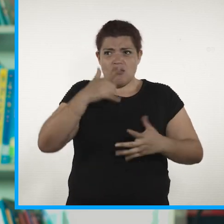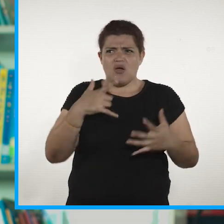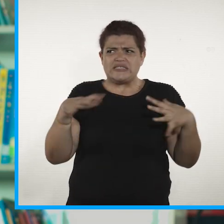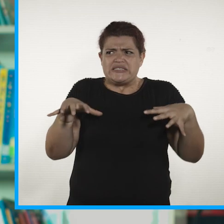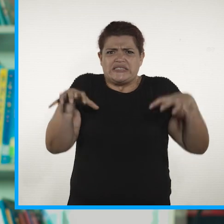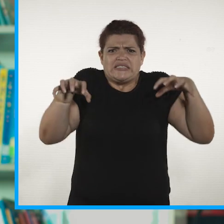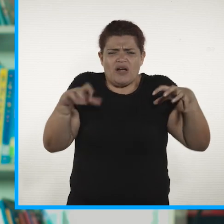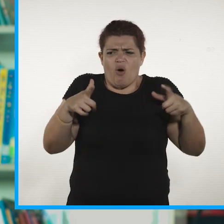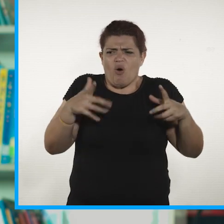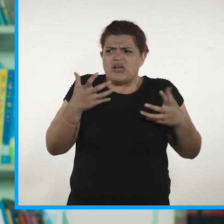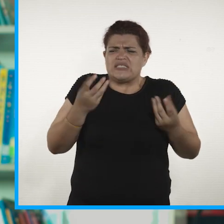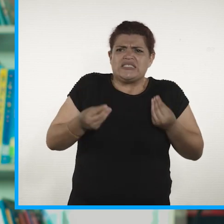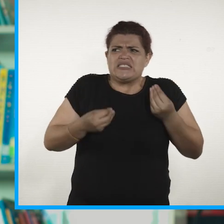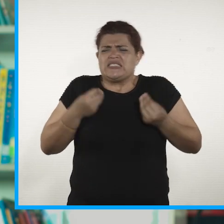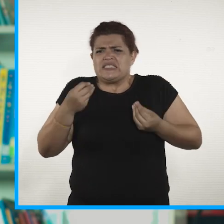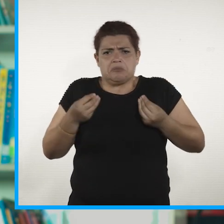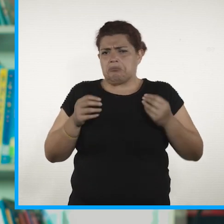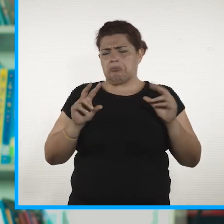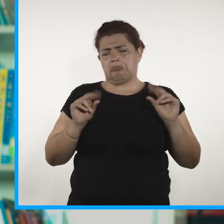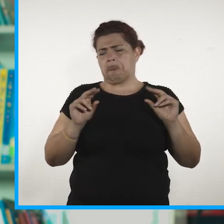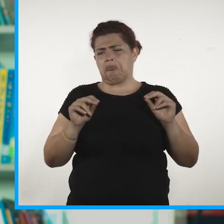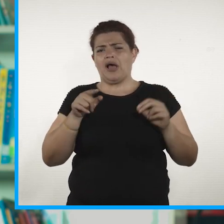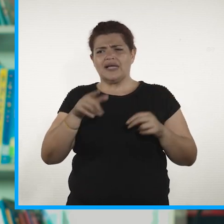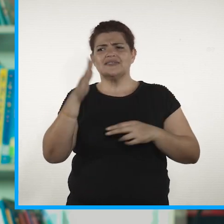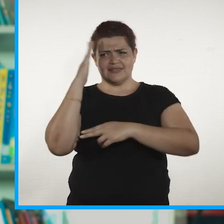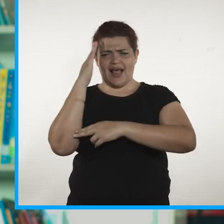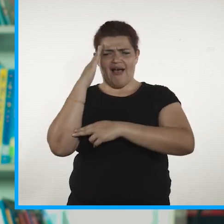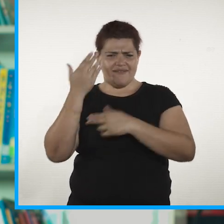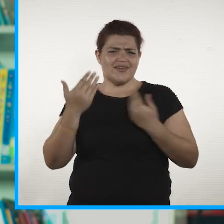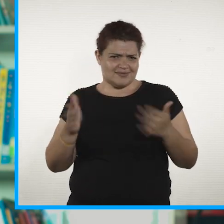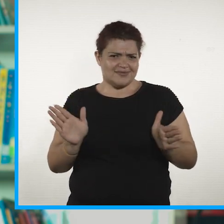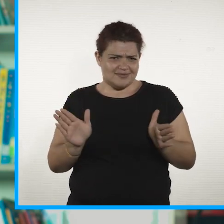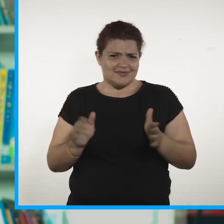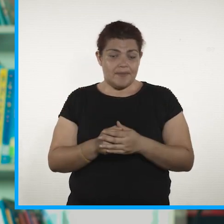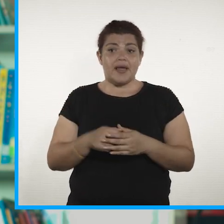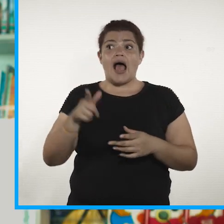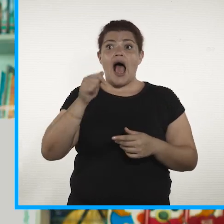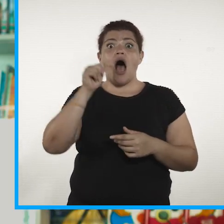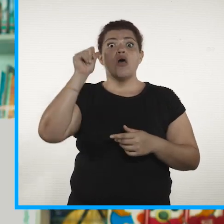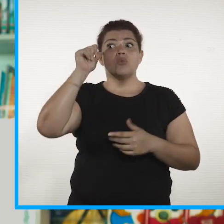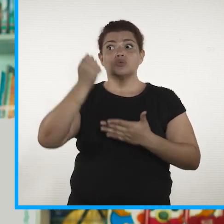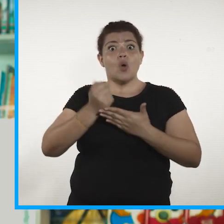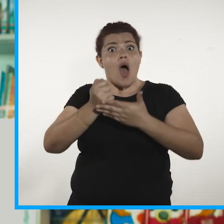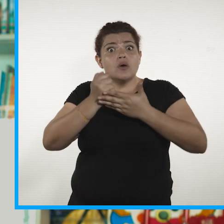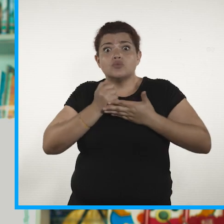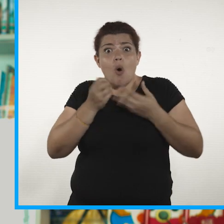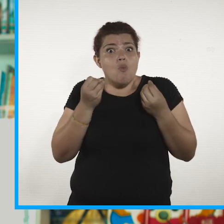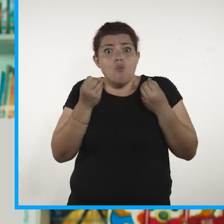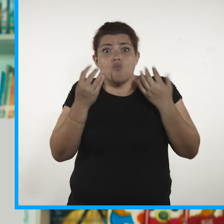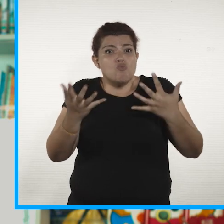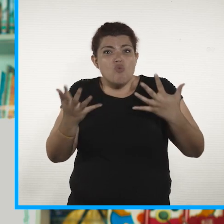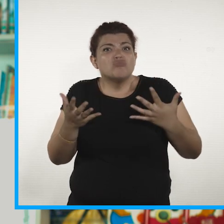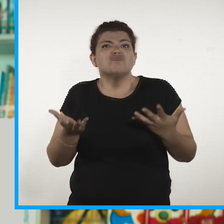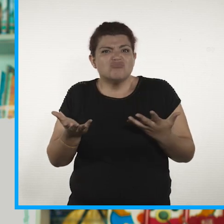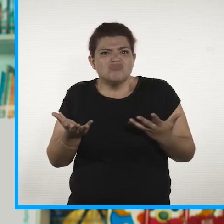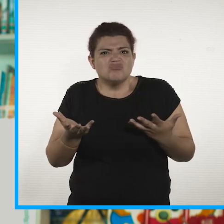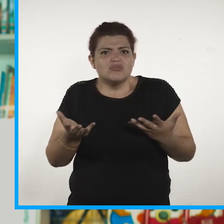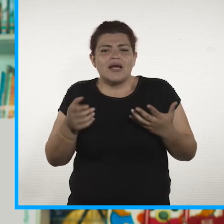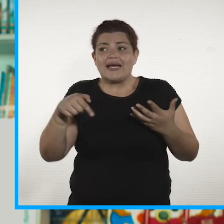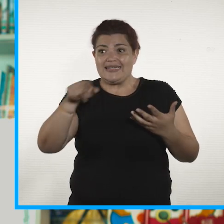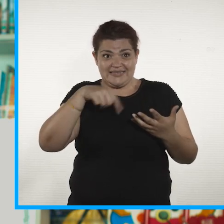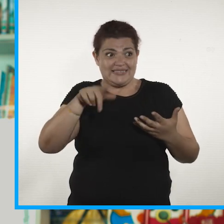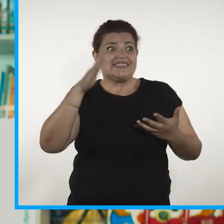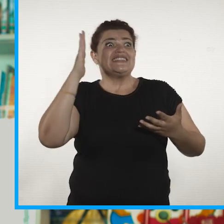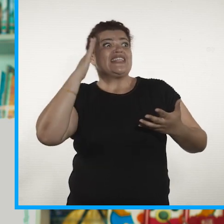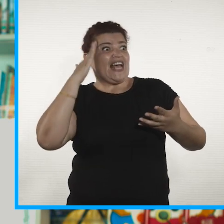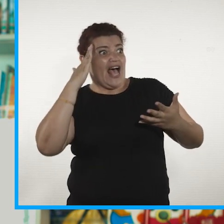momento él se va a sentir estresado, agobiado porque no sabe qué es lo que está pasando. Y también a los adultos nos ayuda mucho porque